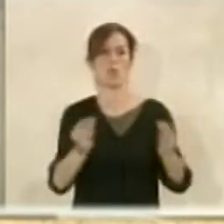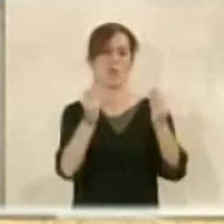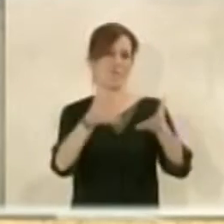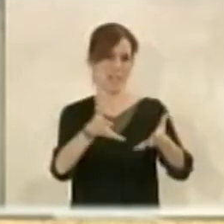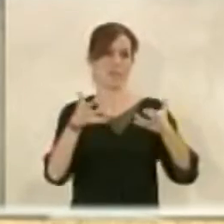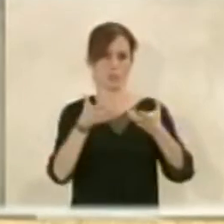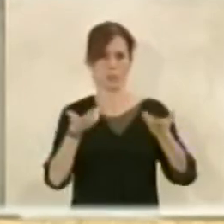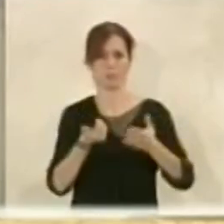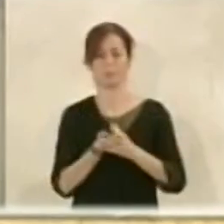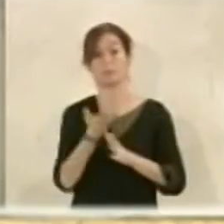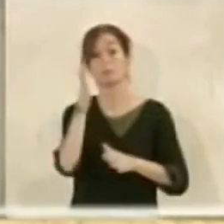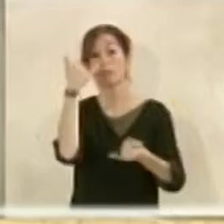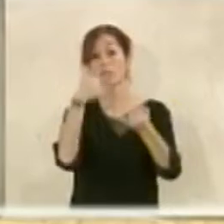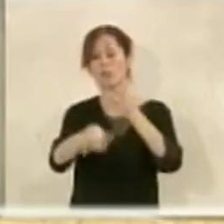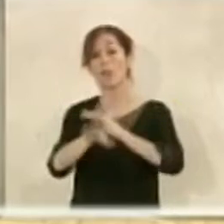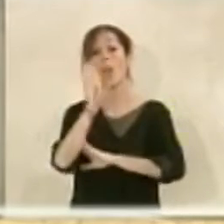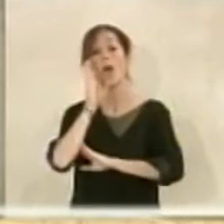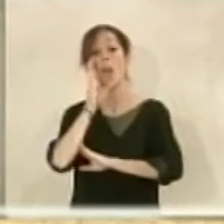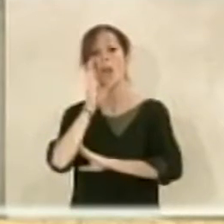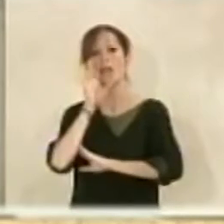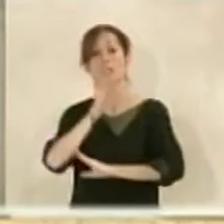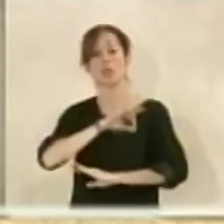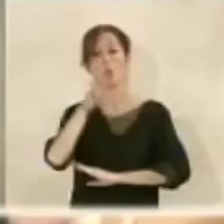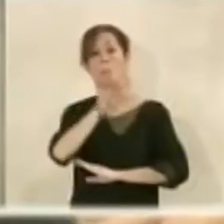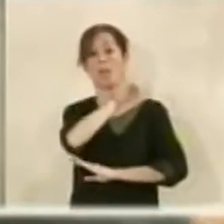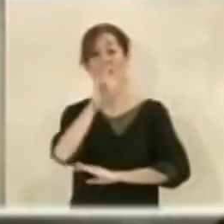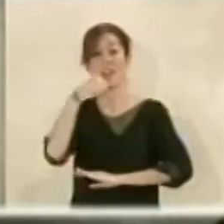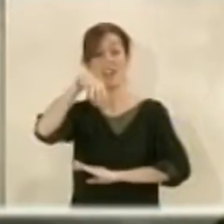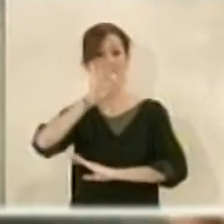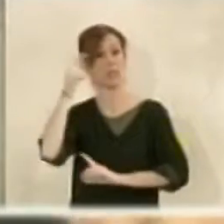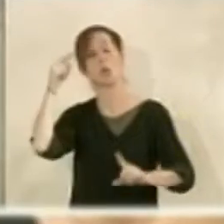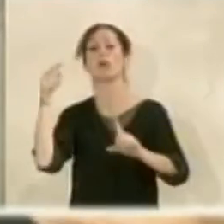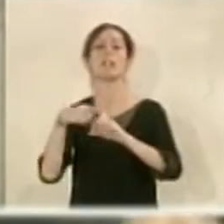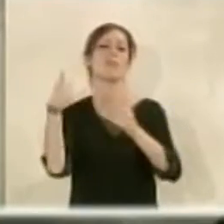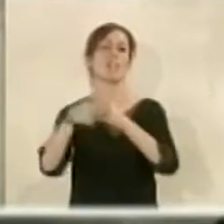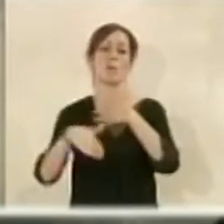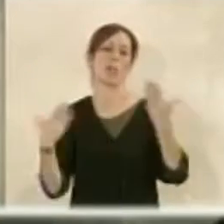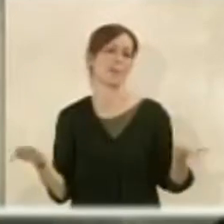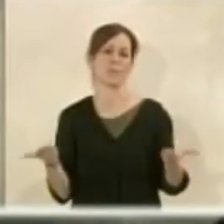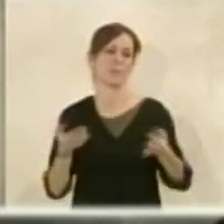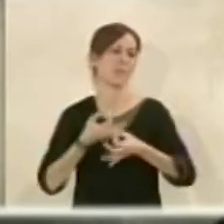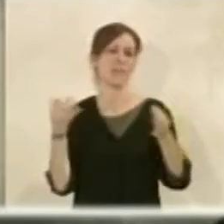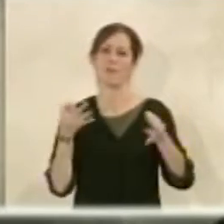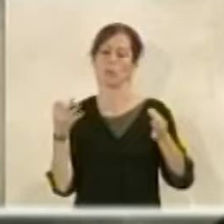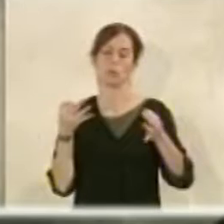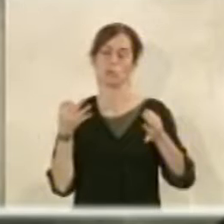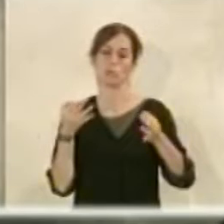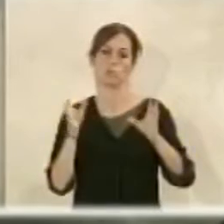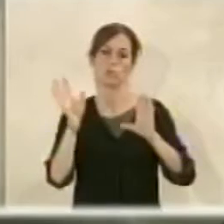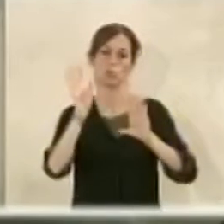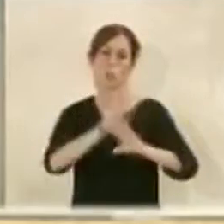beneficiosa y al final como ha dicho el señor Bernabas lo que se trata es de que intentemos paliar